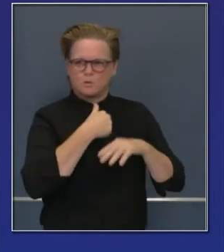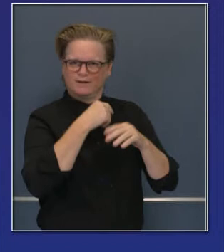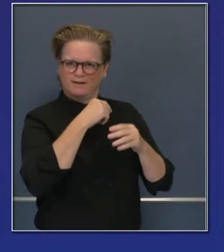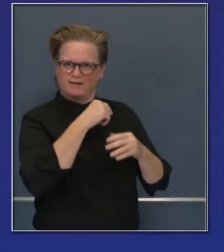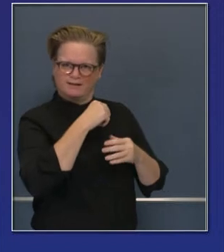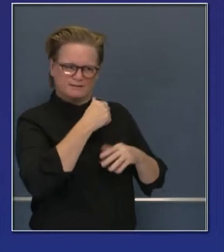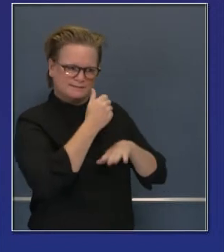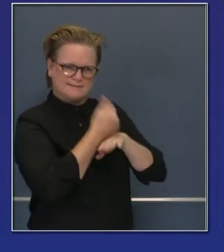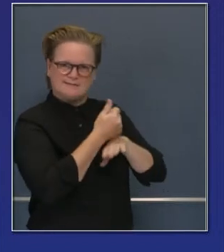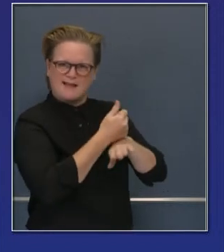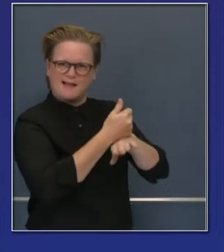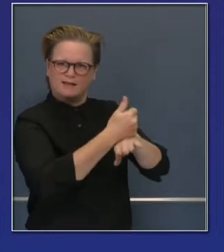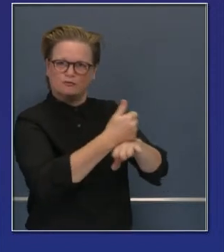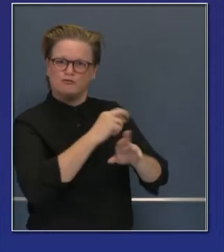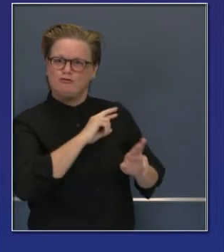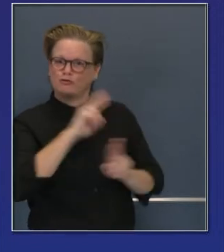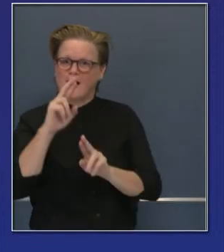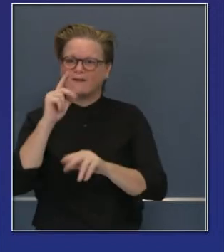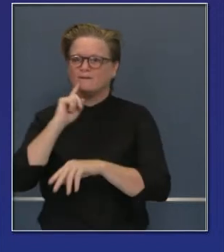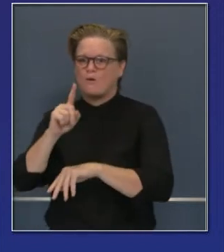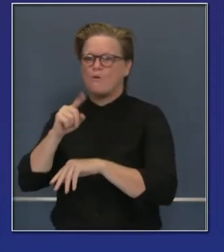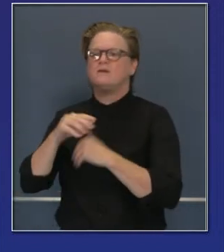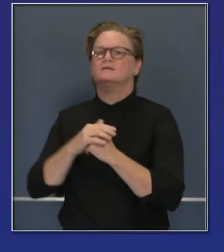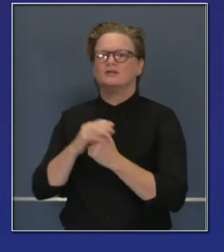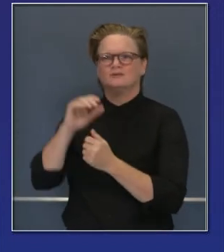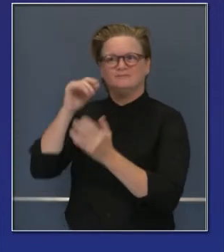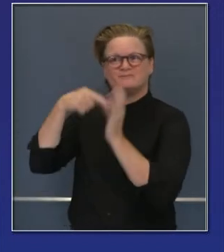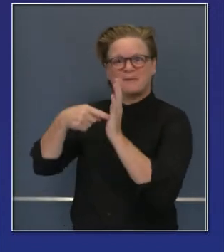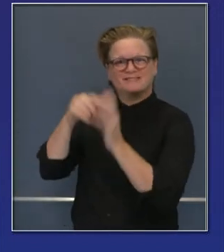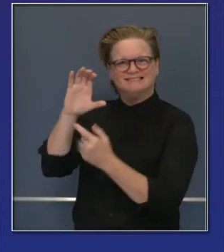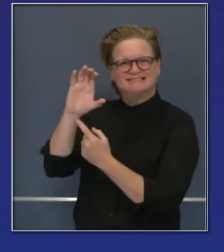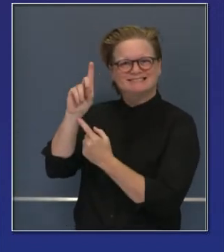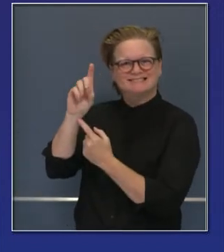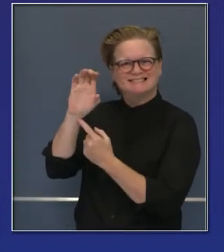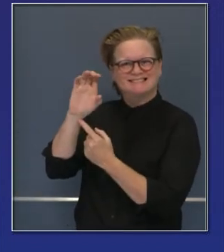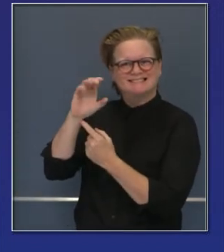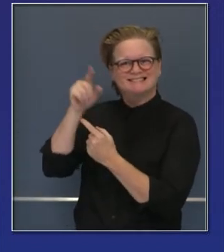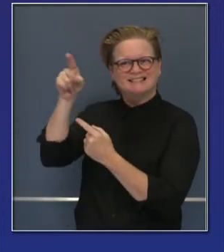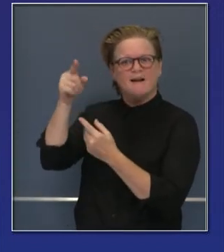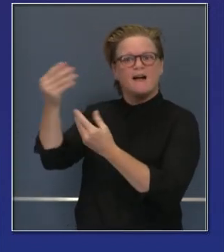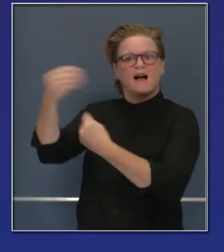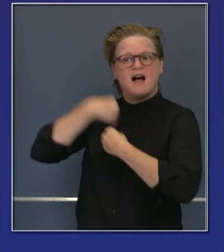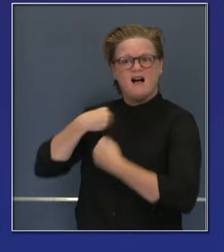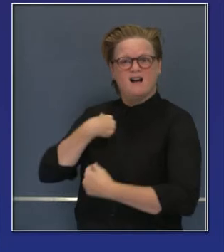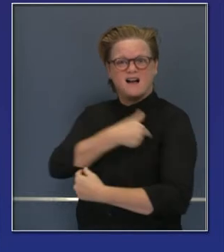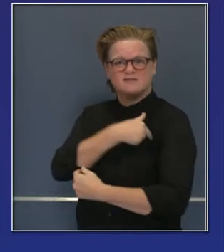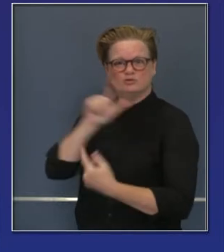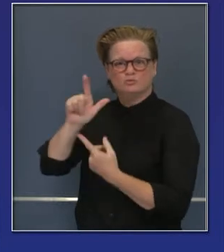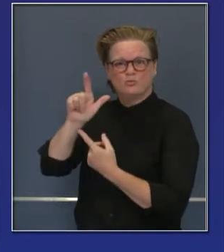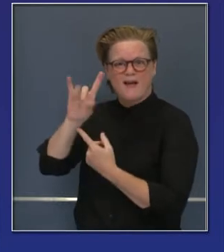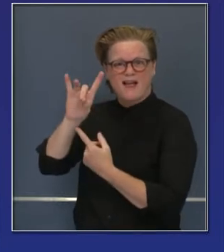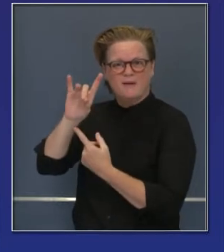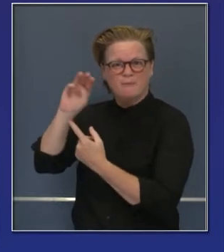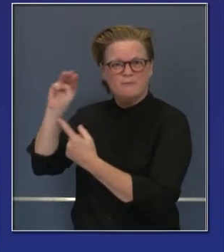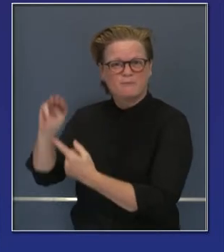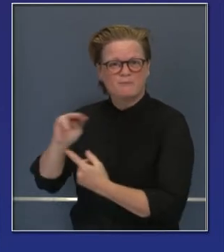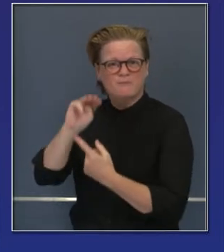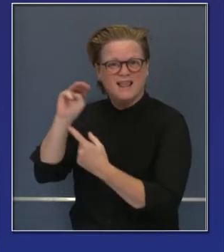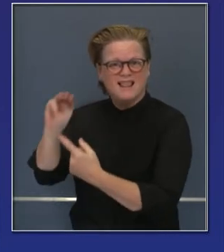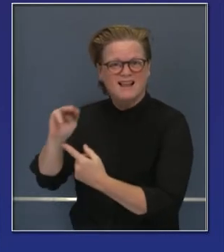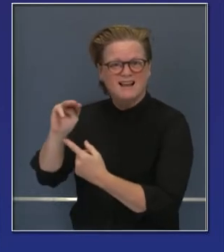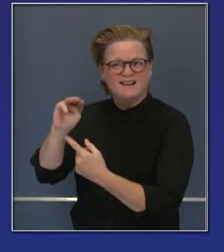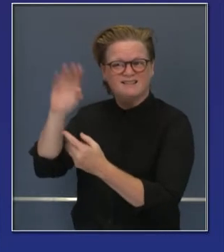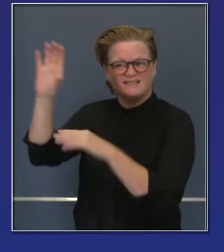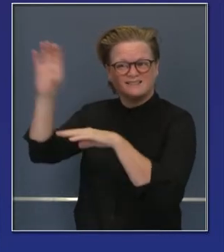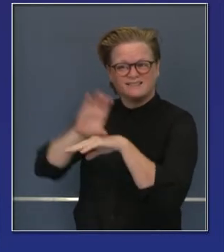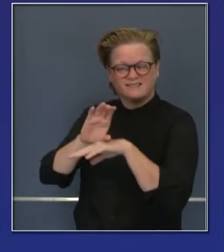representa esta transparencia. Hoy día se descedió al estado de California 28 millones de dólares para la distribución